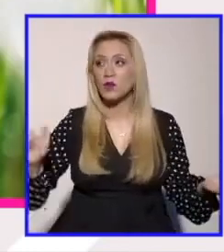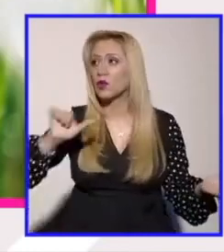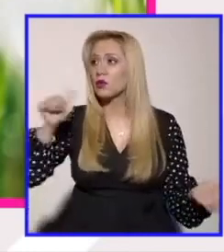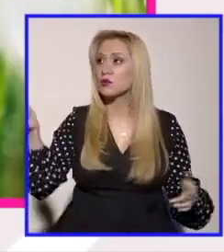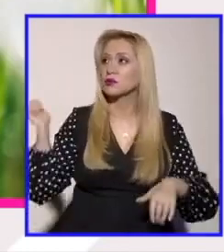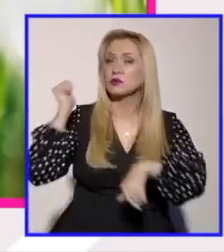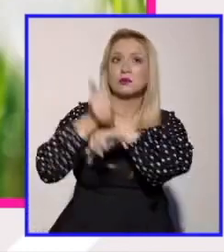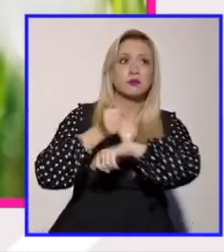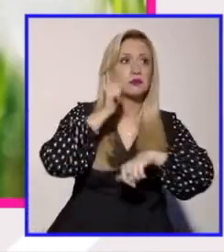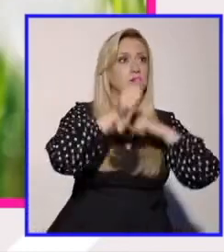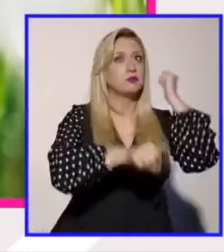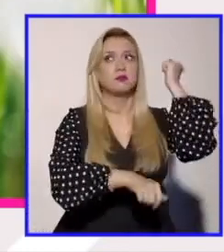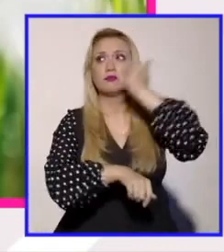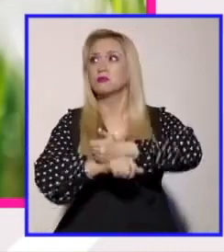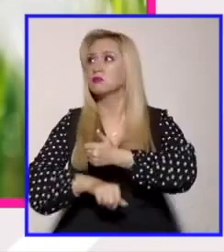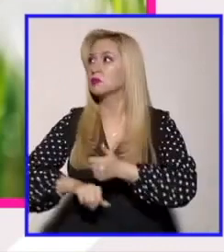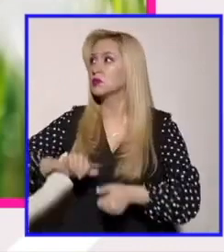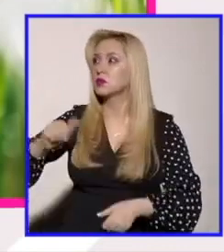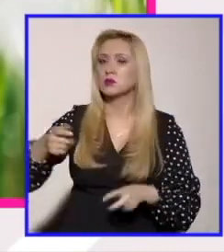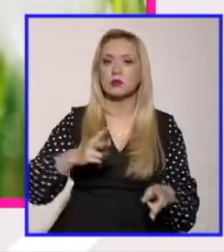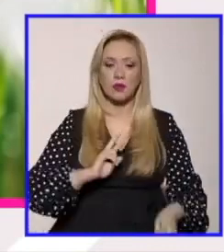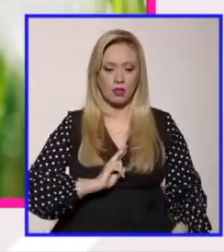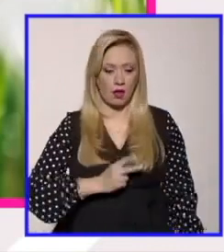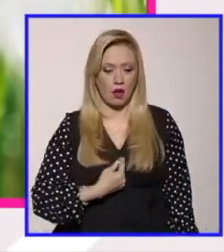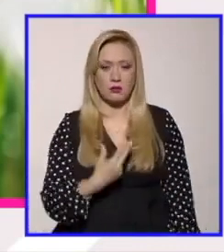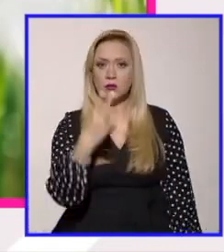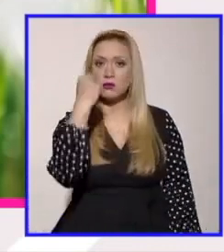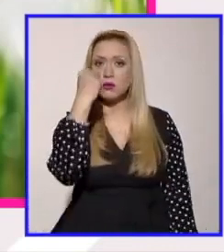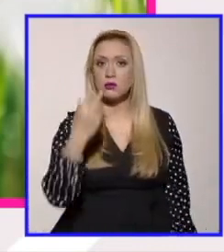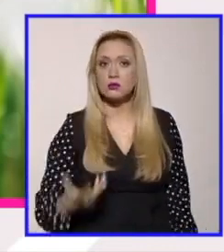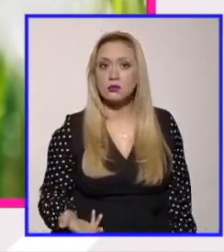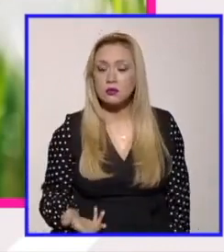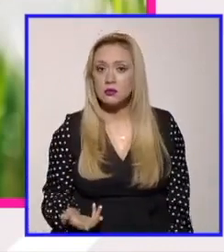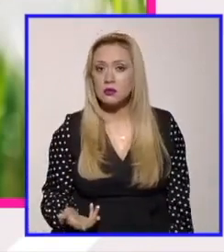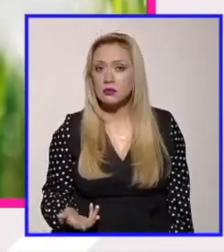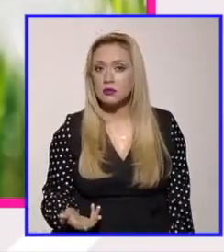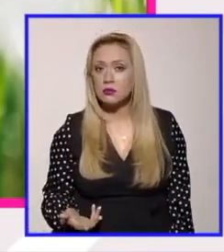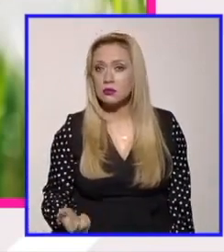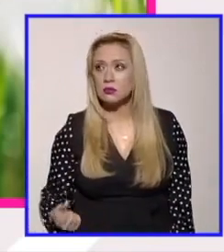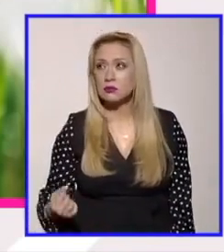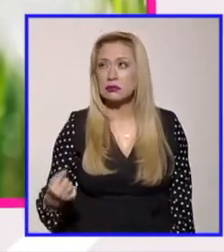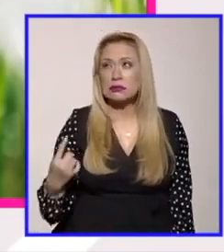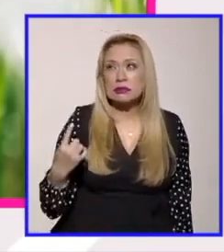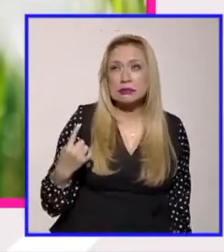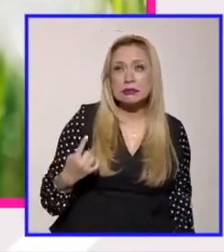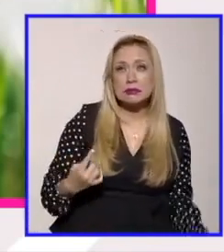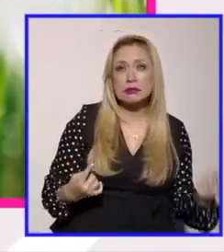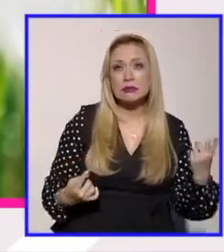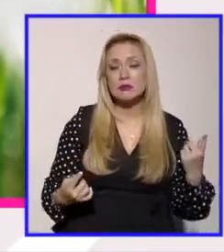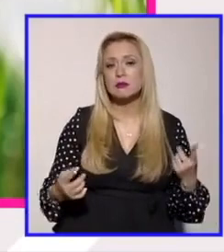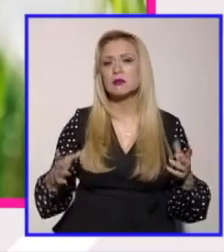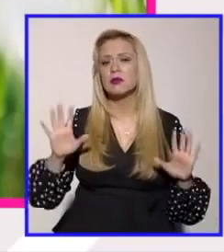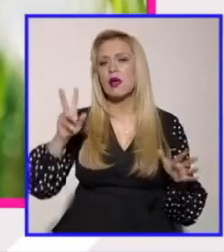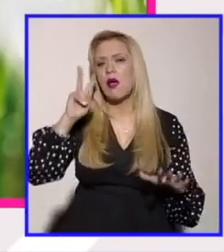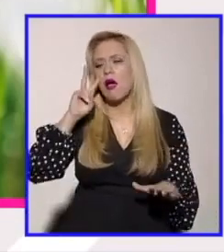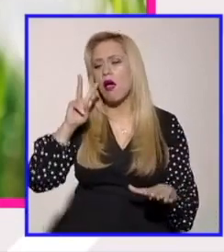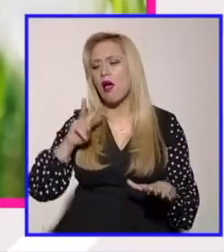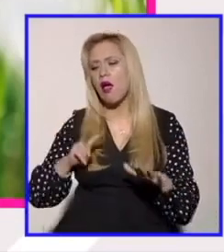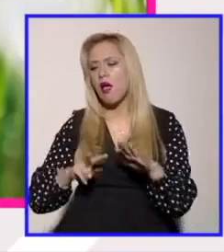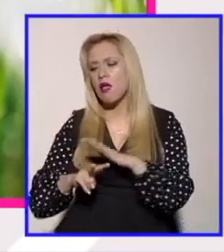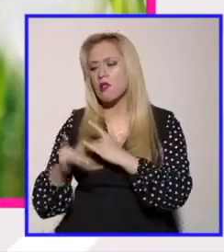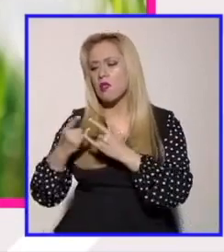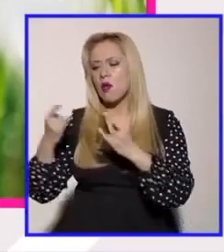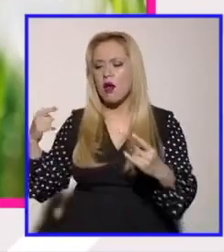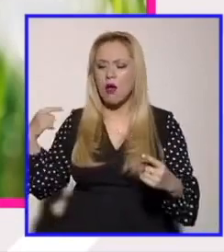digo que es una respuesta de pánico porque los datos los datos empíricos que hay no permiten apuntarle a esta idea